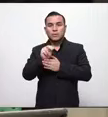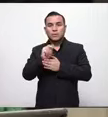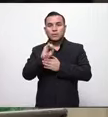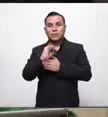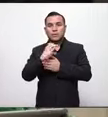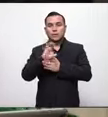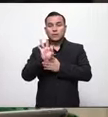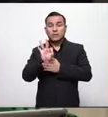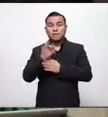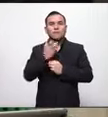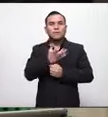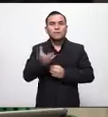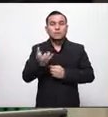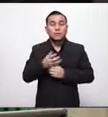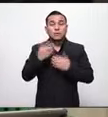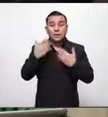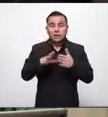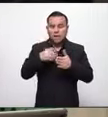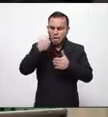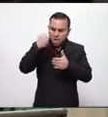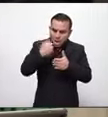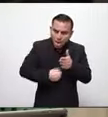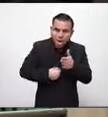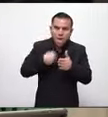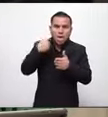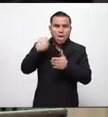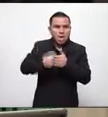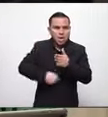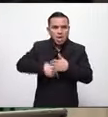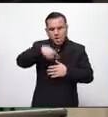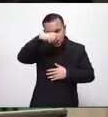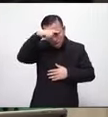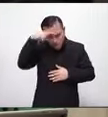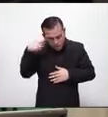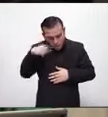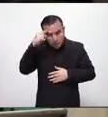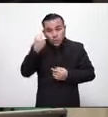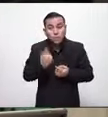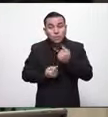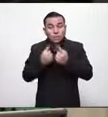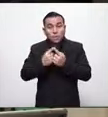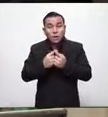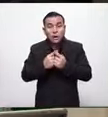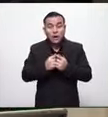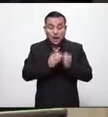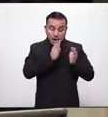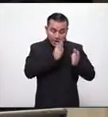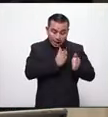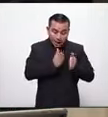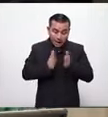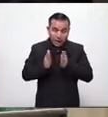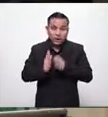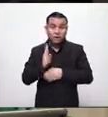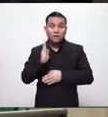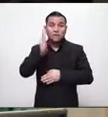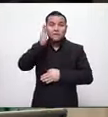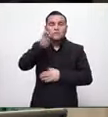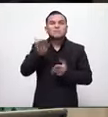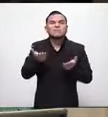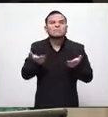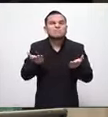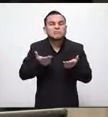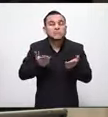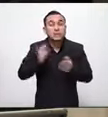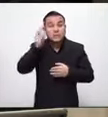todos nos hemos dado a la tarea de trabajar en una hoja de ruta y no sólo en una hoja de ruta que define